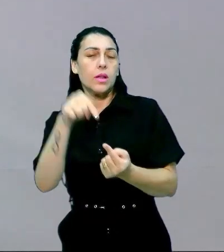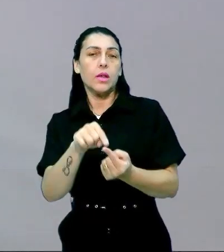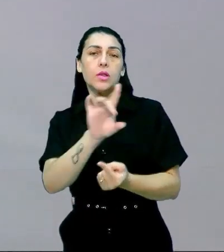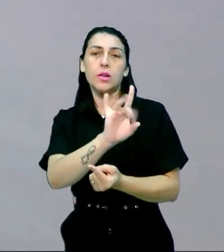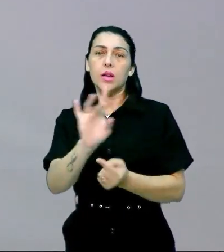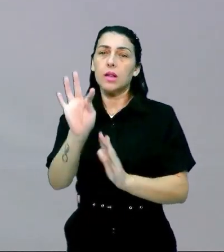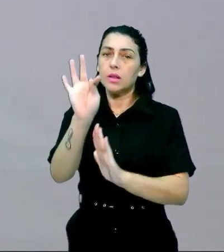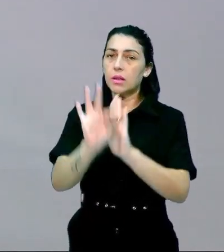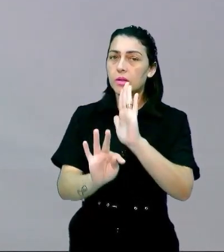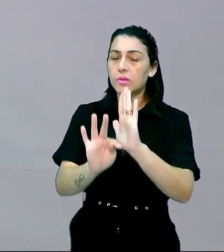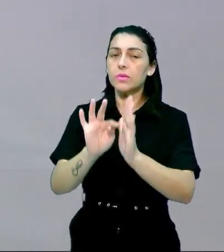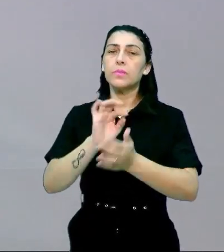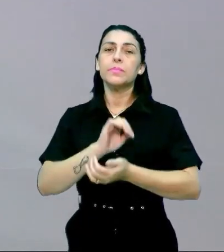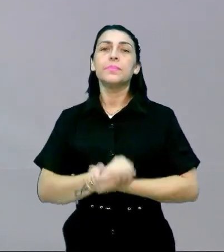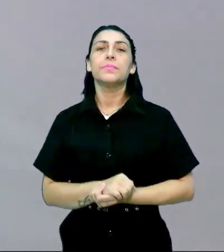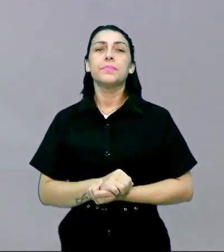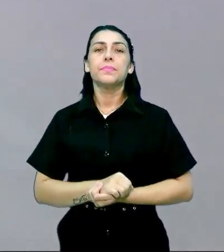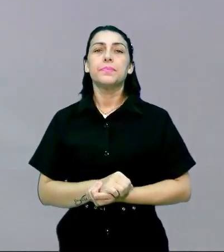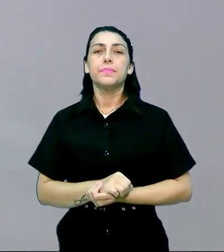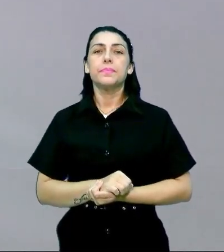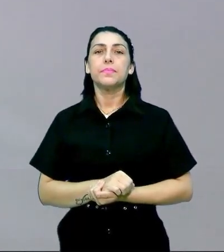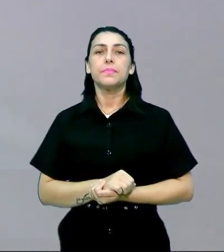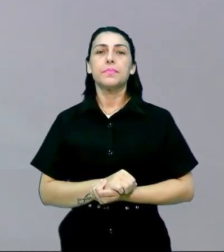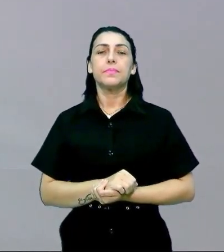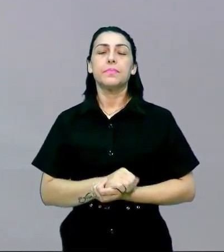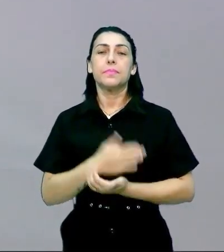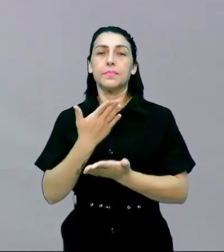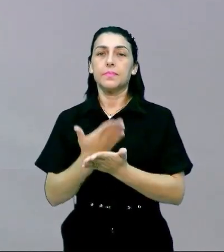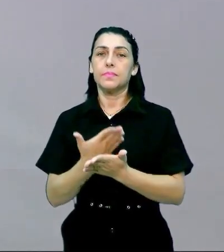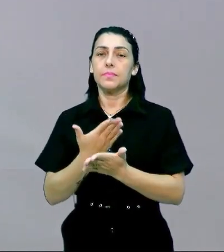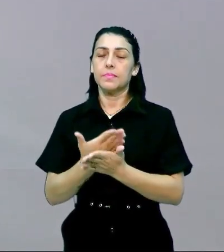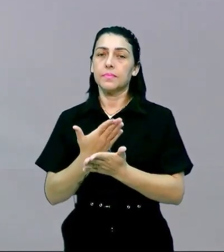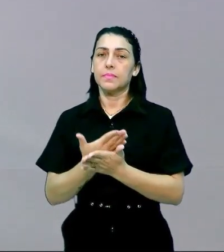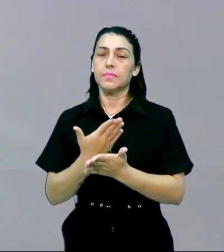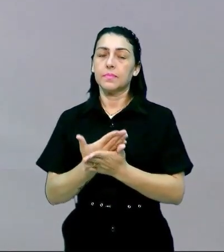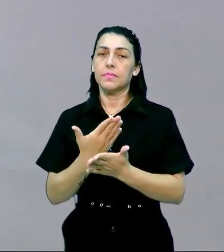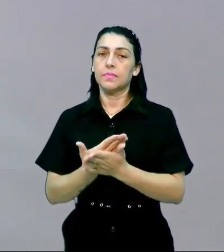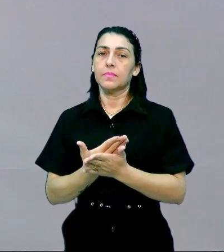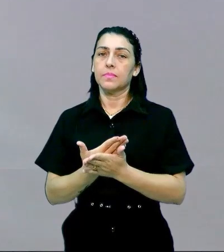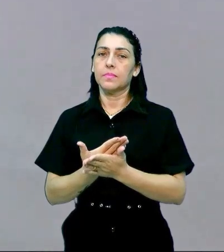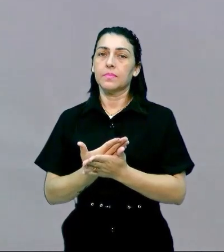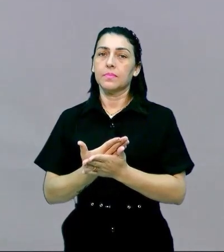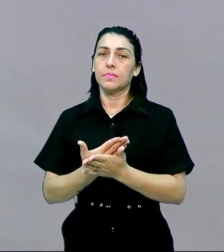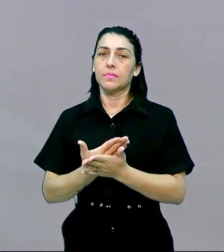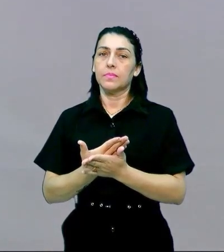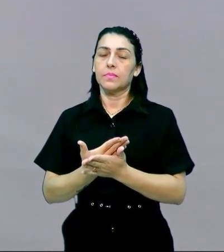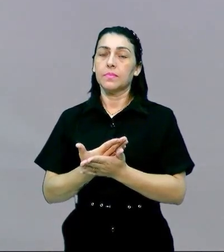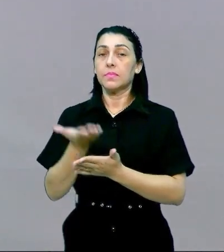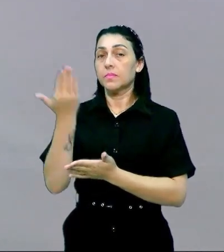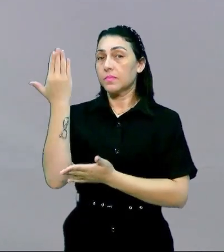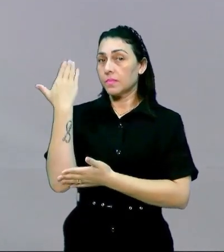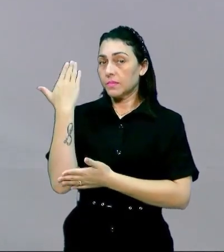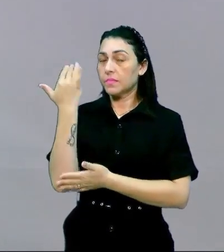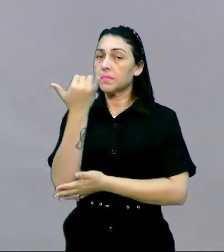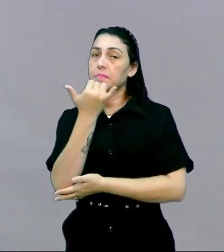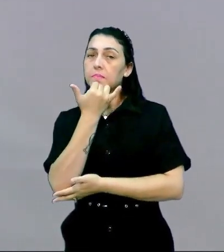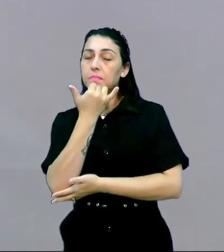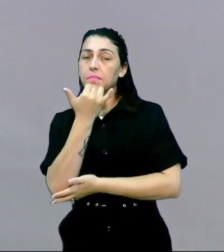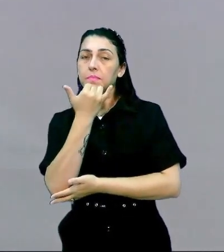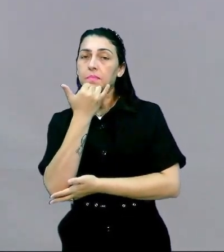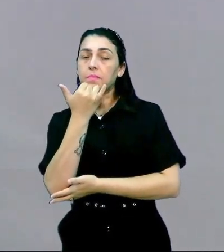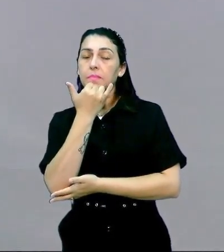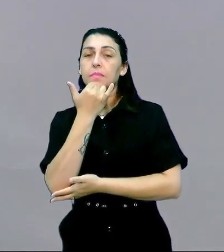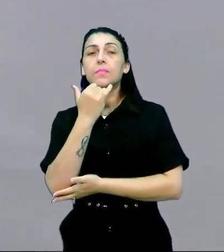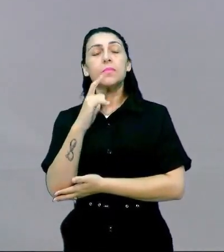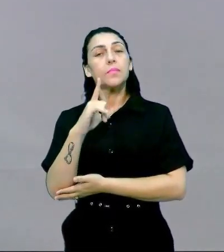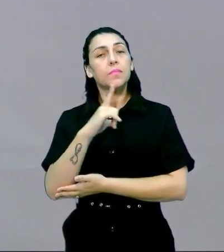texto entonces en esta aula parte en la aula anterior perdón a